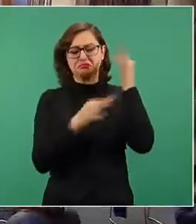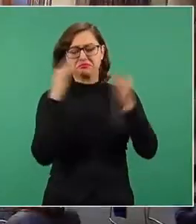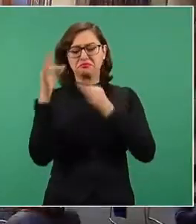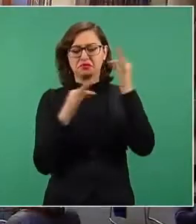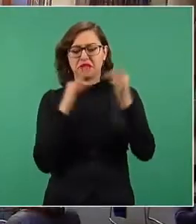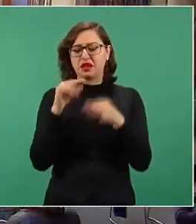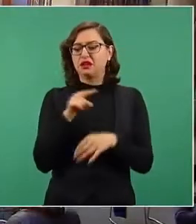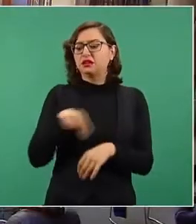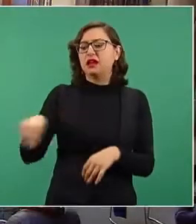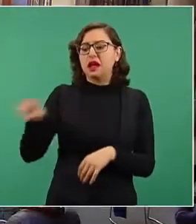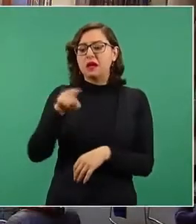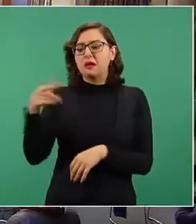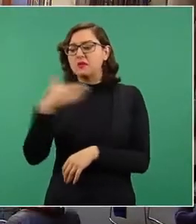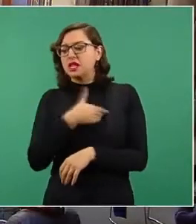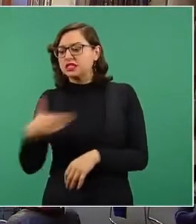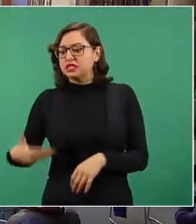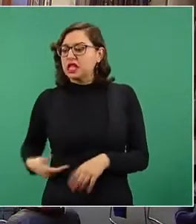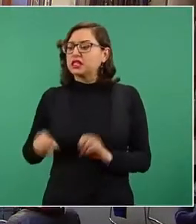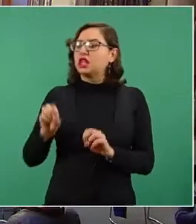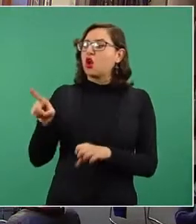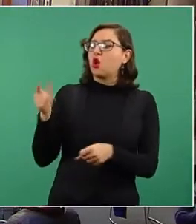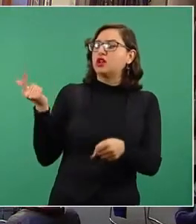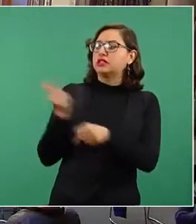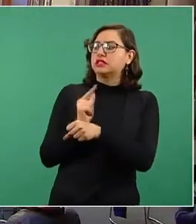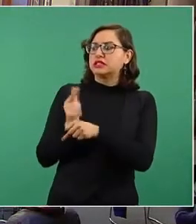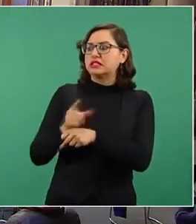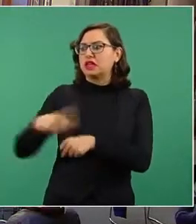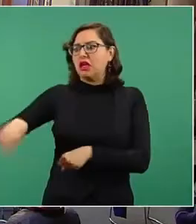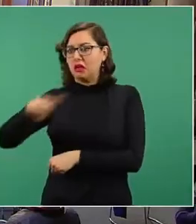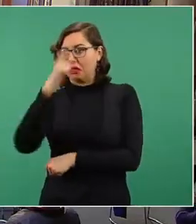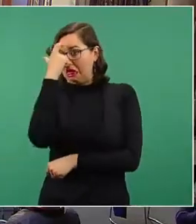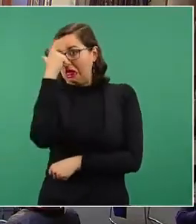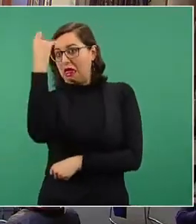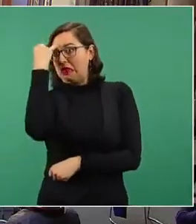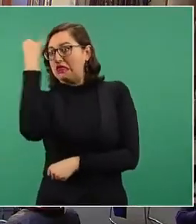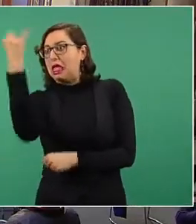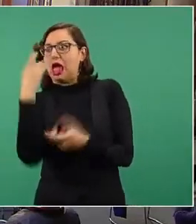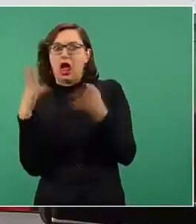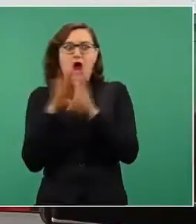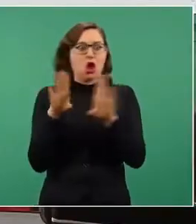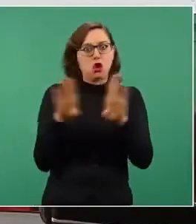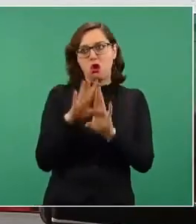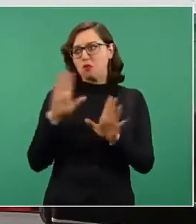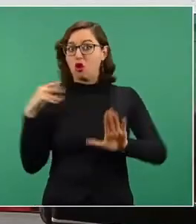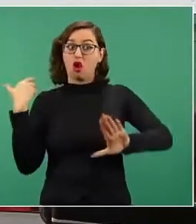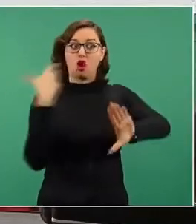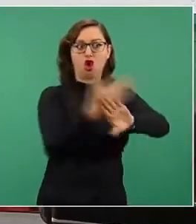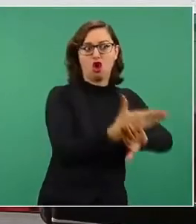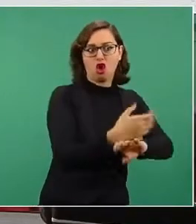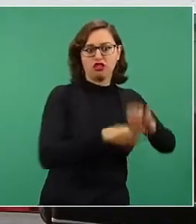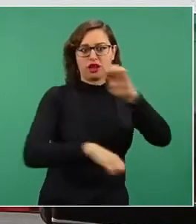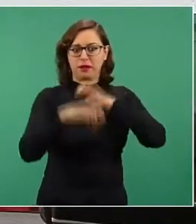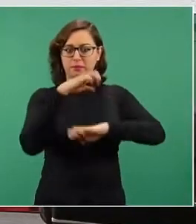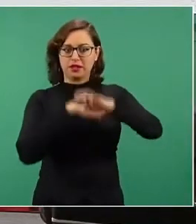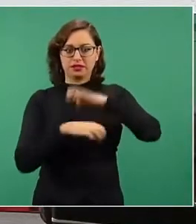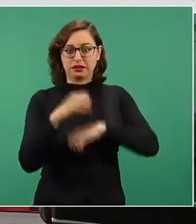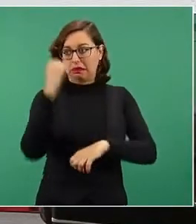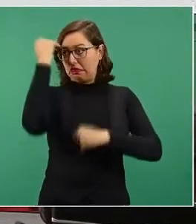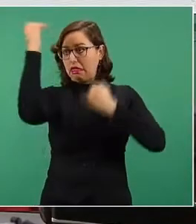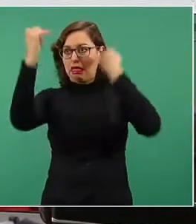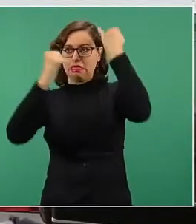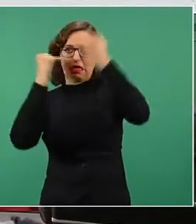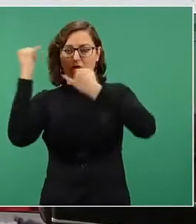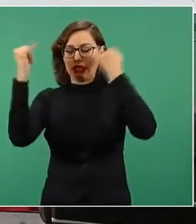habían inventado ese subsidio, que ya no sabían, digamos, ahora por dónde sacar o inventar cosas.